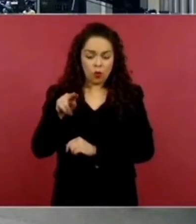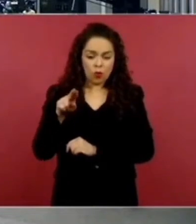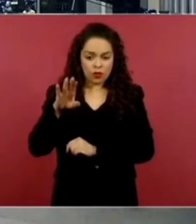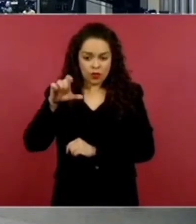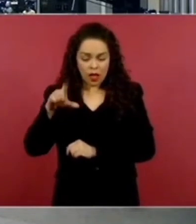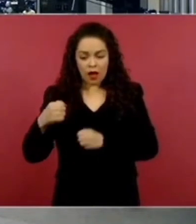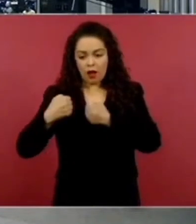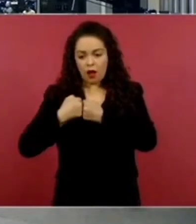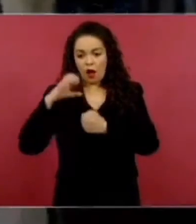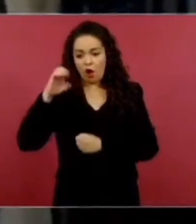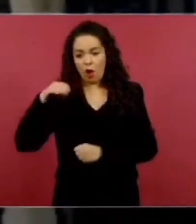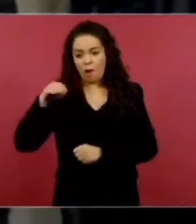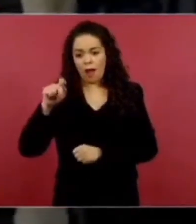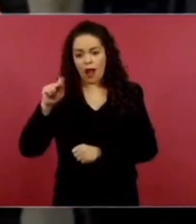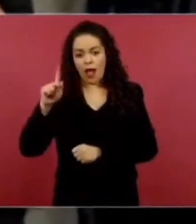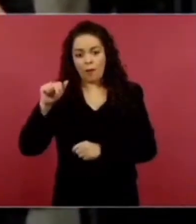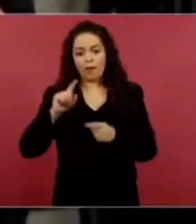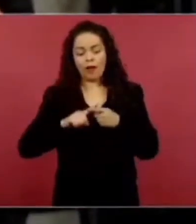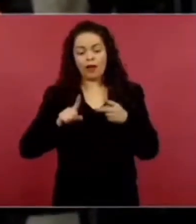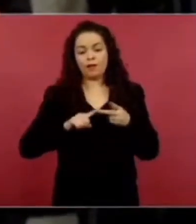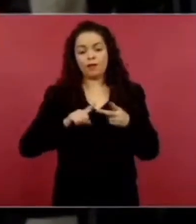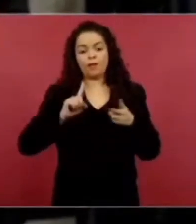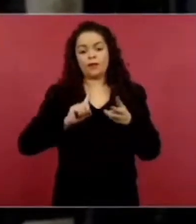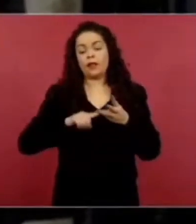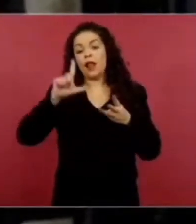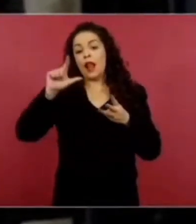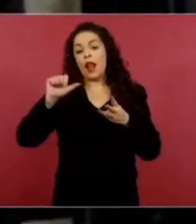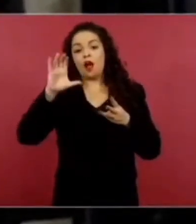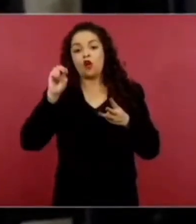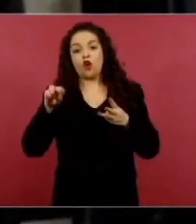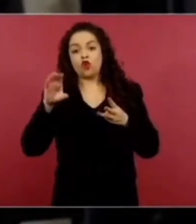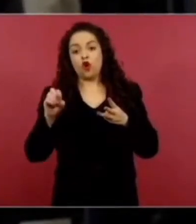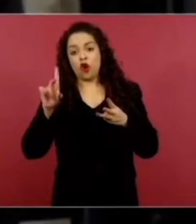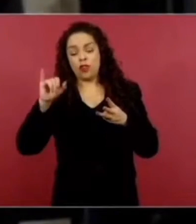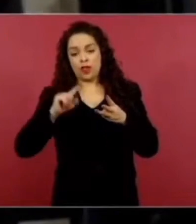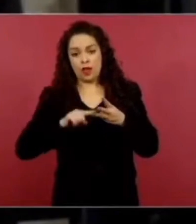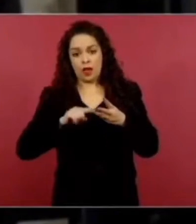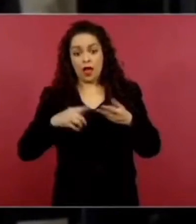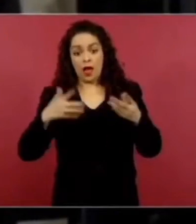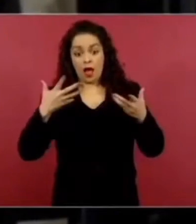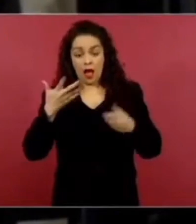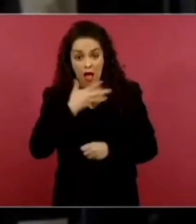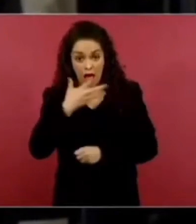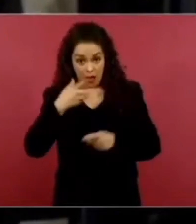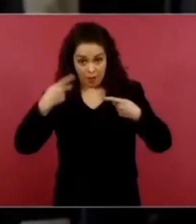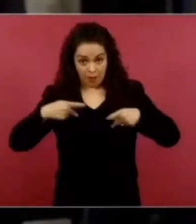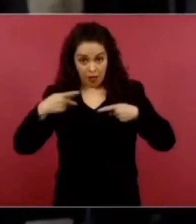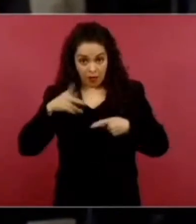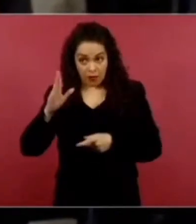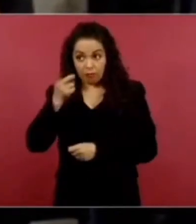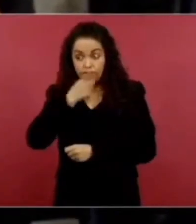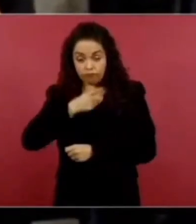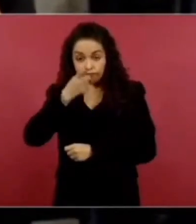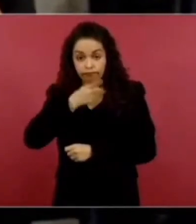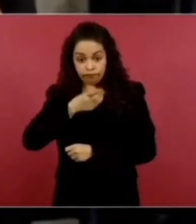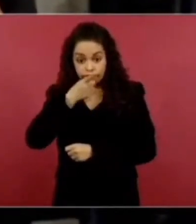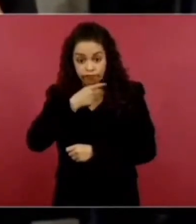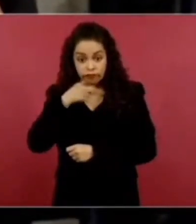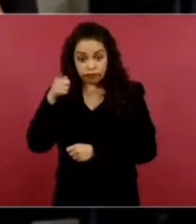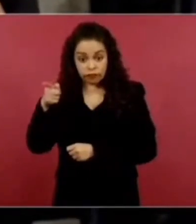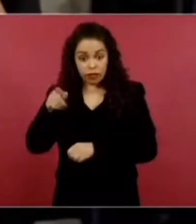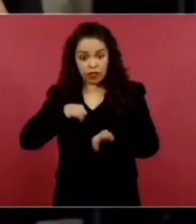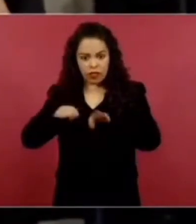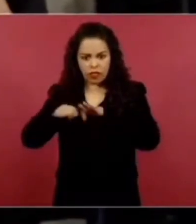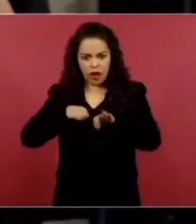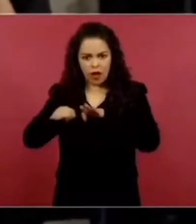frontera Comalapa la Concordia donde incluso tenemos testimonios de gente de Tuxtla y de la Concordia que trabajan en el